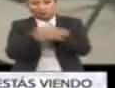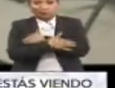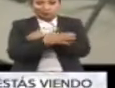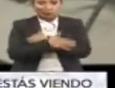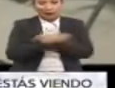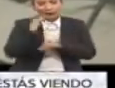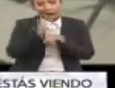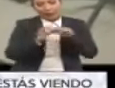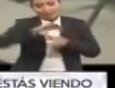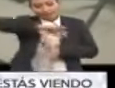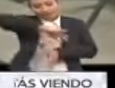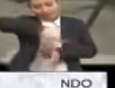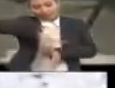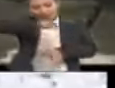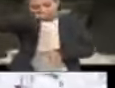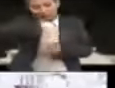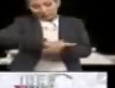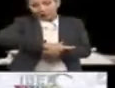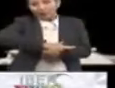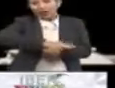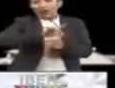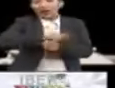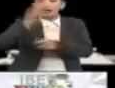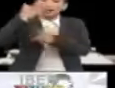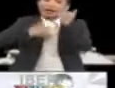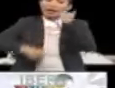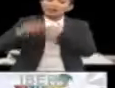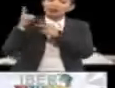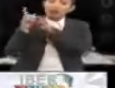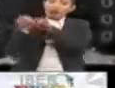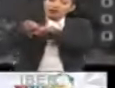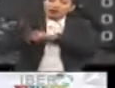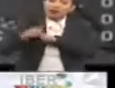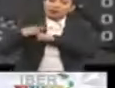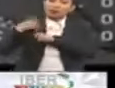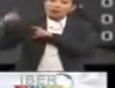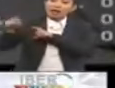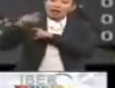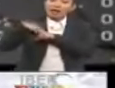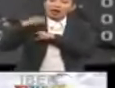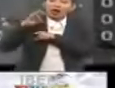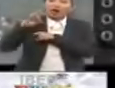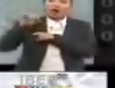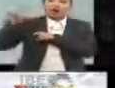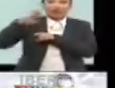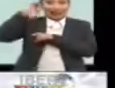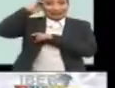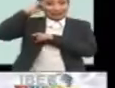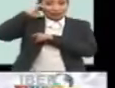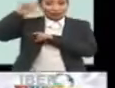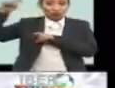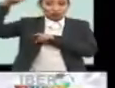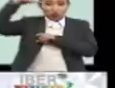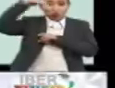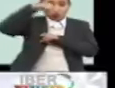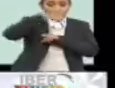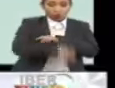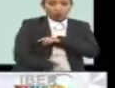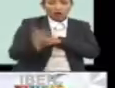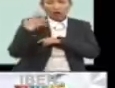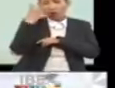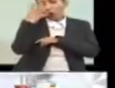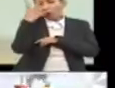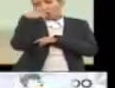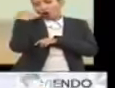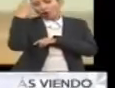Fue cerrada la escotilla de la nave Soyuz y el regreso de la tripulación partió desde el módulo Voysk de la estación. Después de las casi